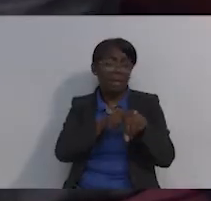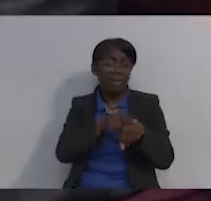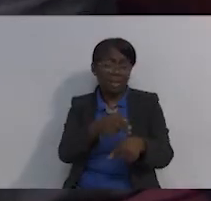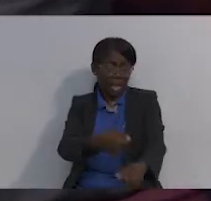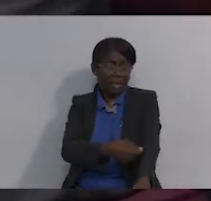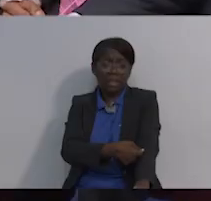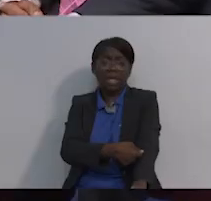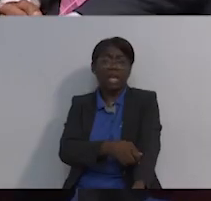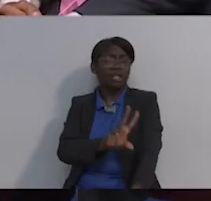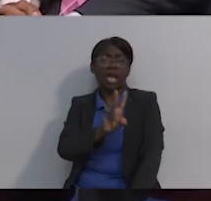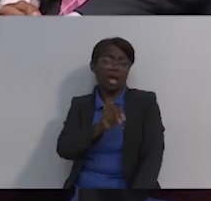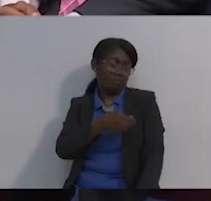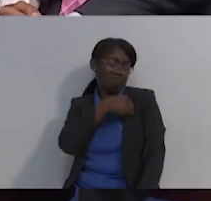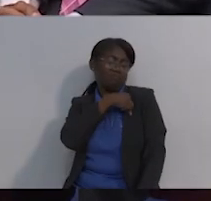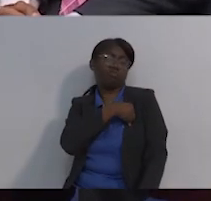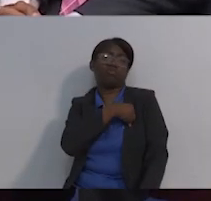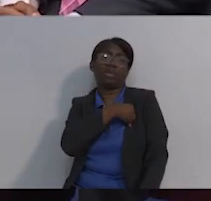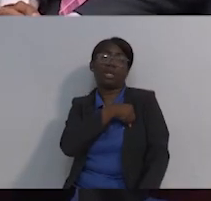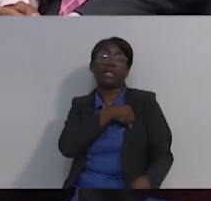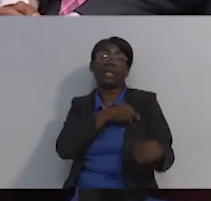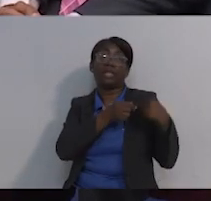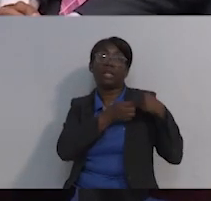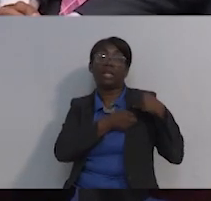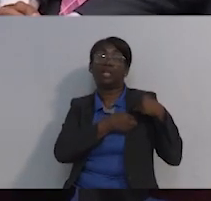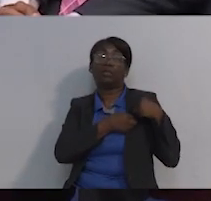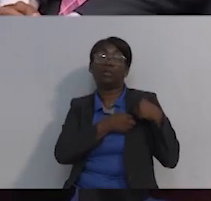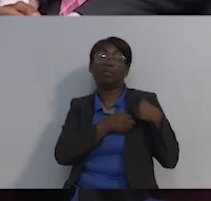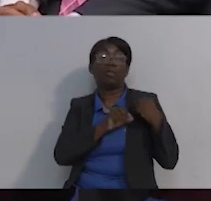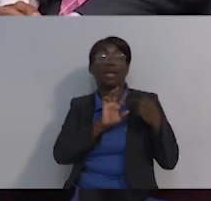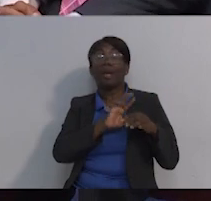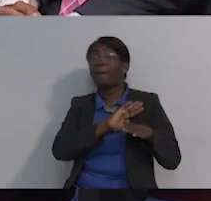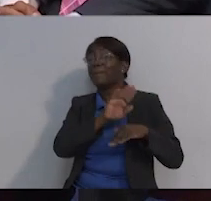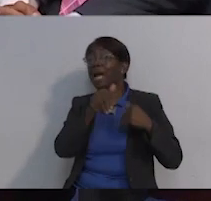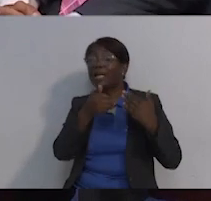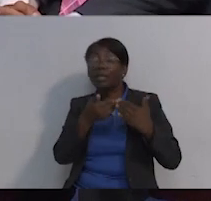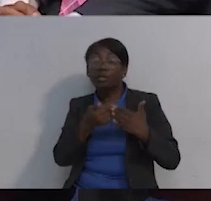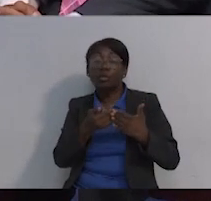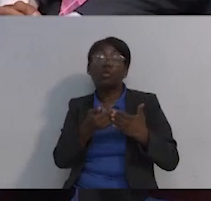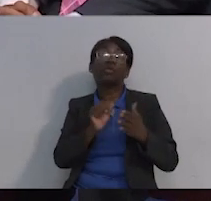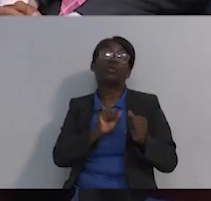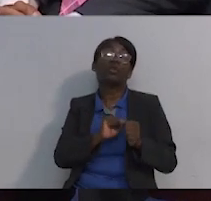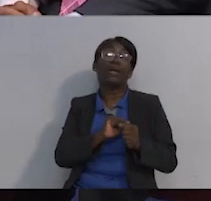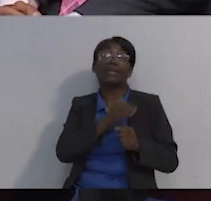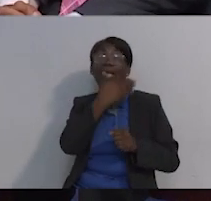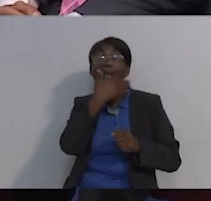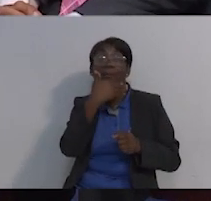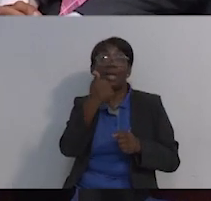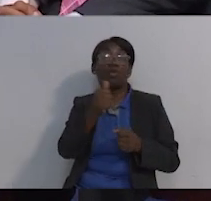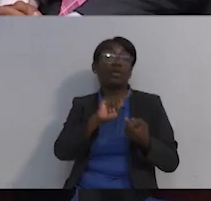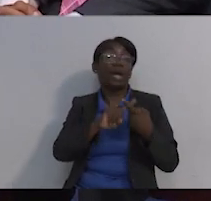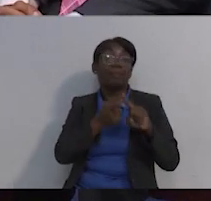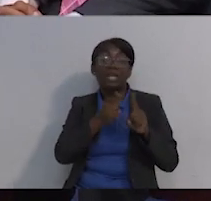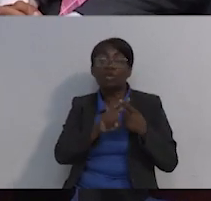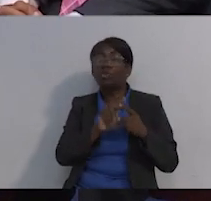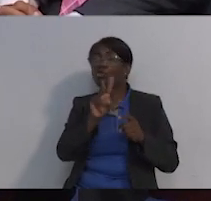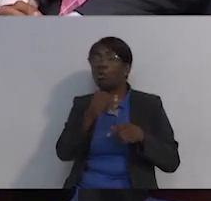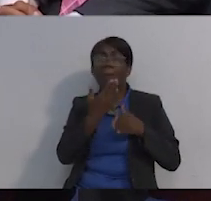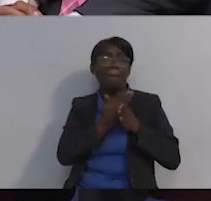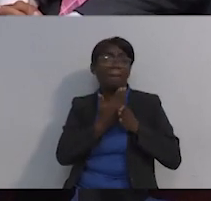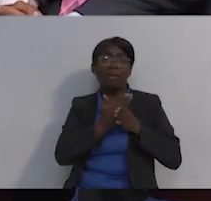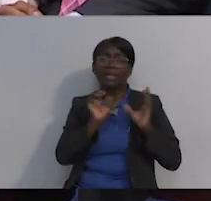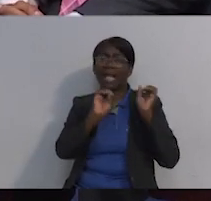Es mejor No te molesta. Para nada. Y también tienes que, te lo tuviste que hacer por cirugía o así ambulatoria. pero es una